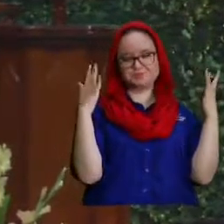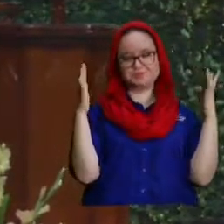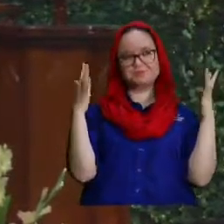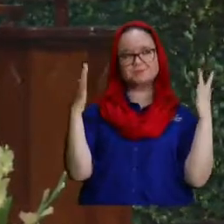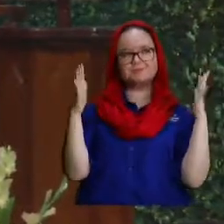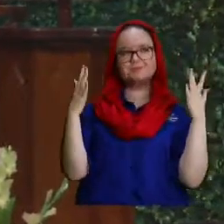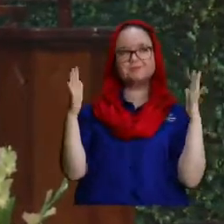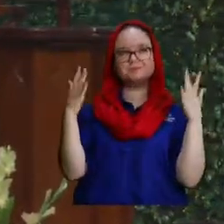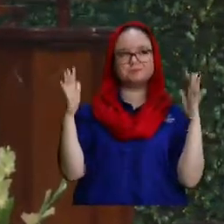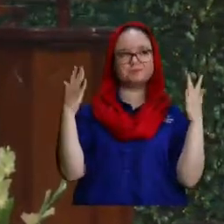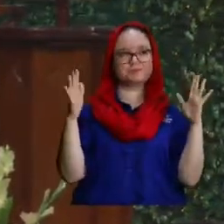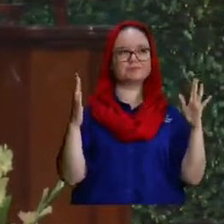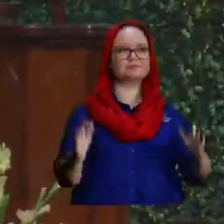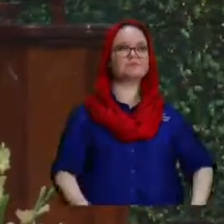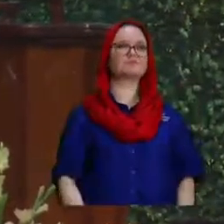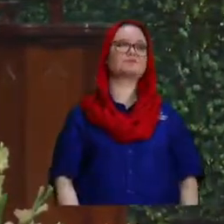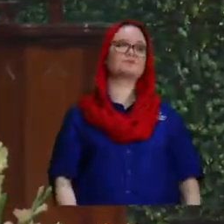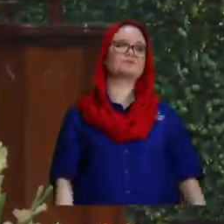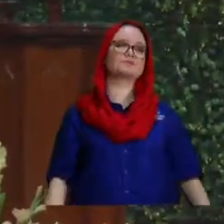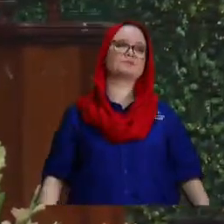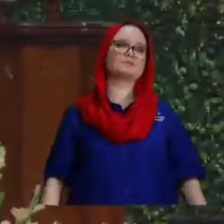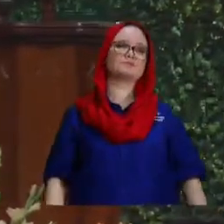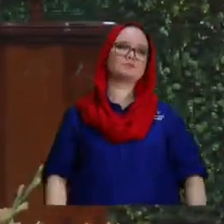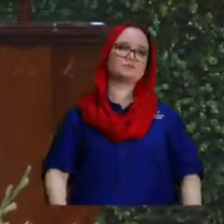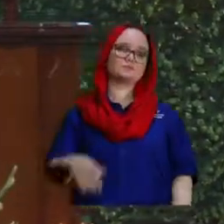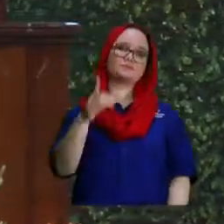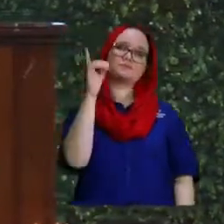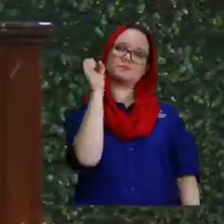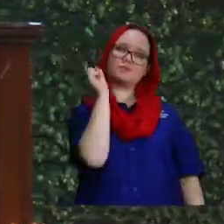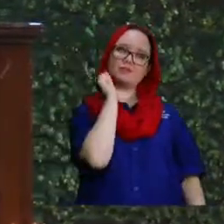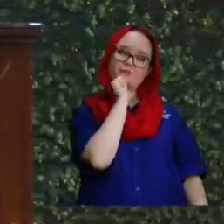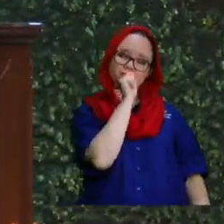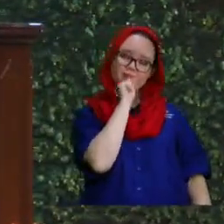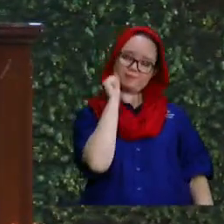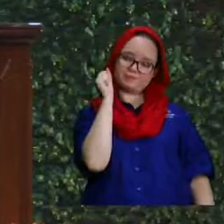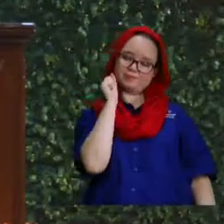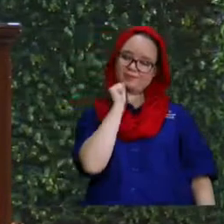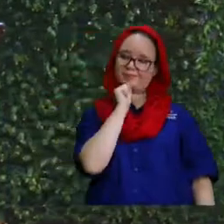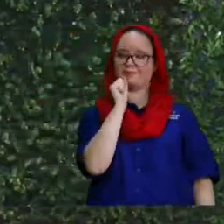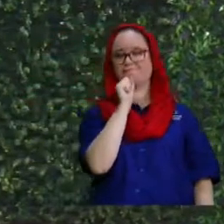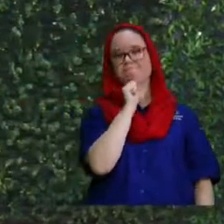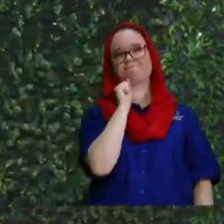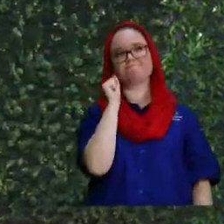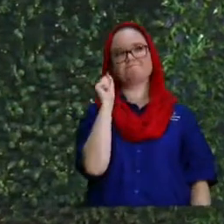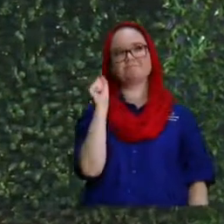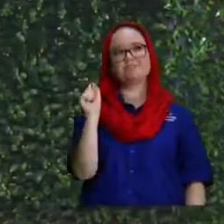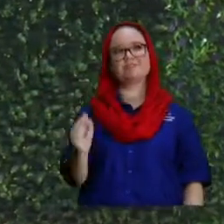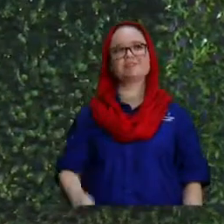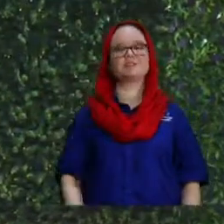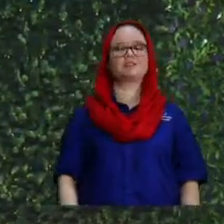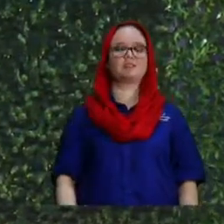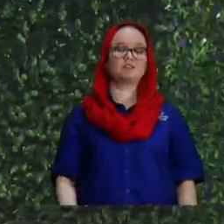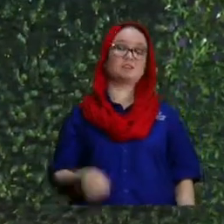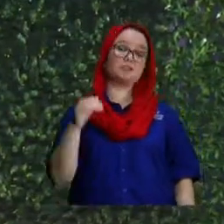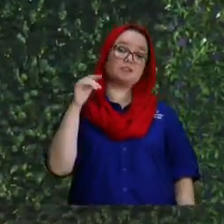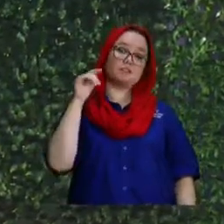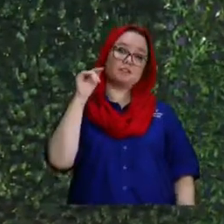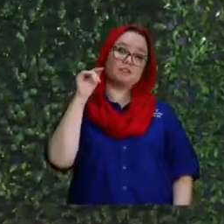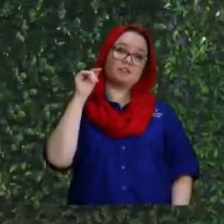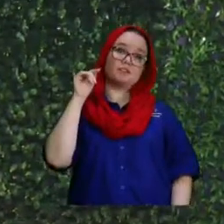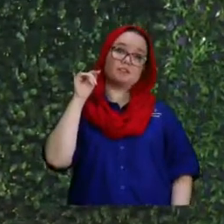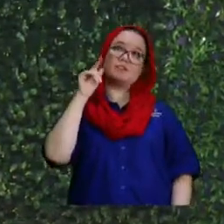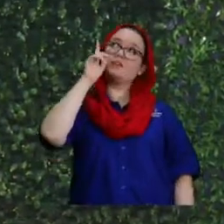mientras mis hermanos cantan si hay alguien más venga para acá vamos a orar por usted hoy para que el Señor